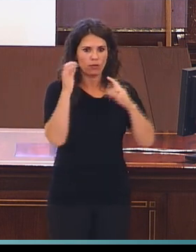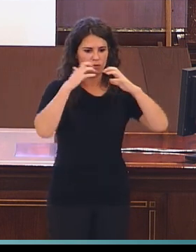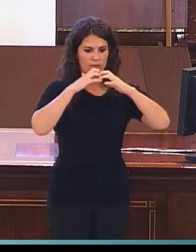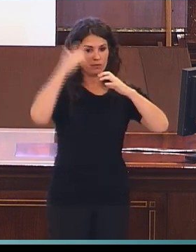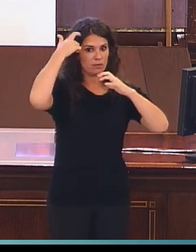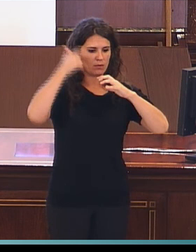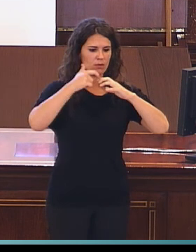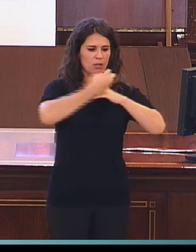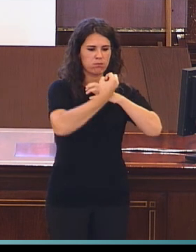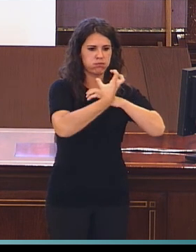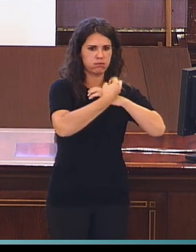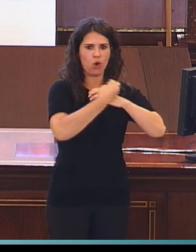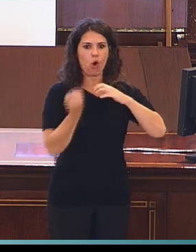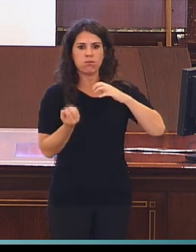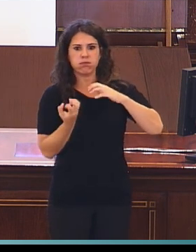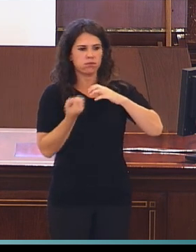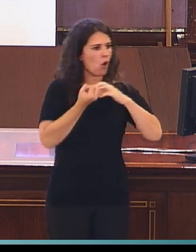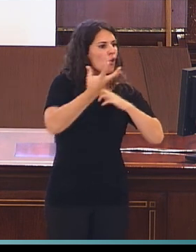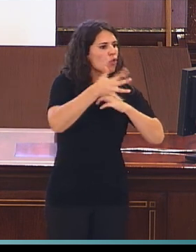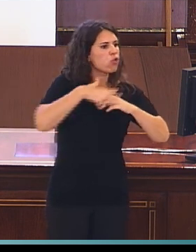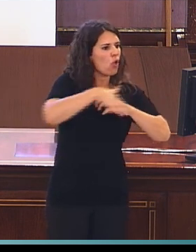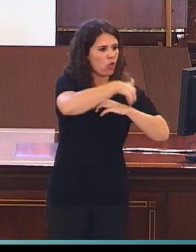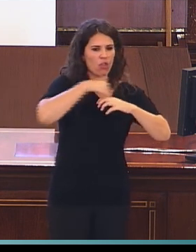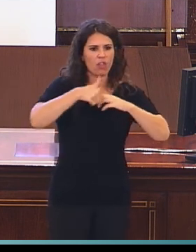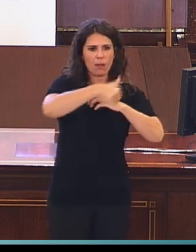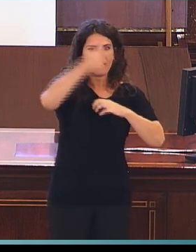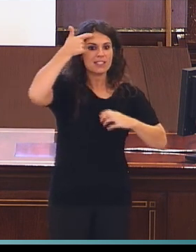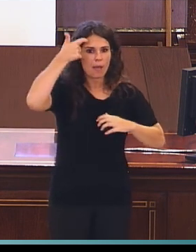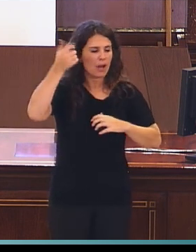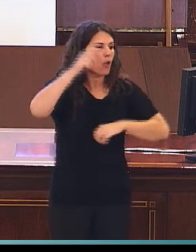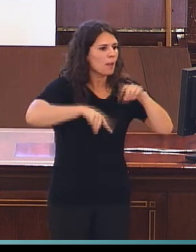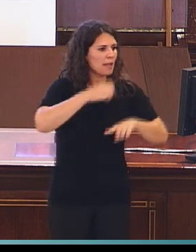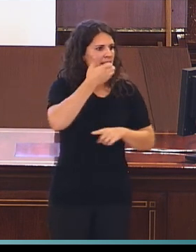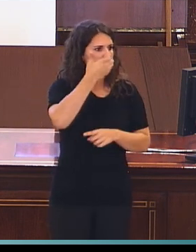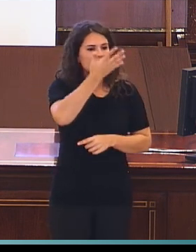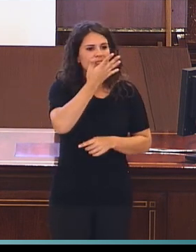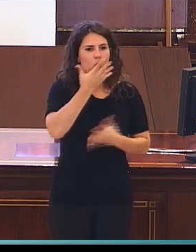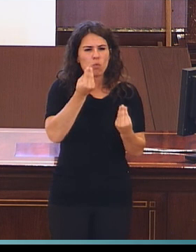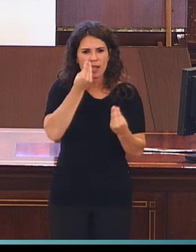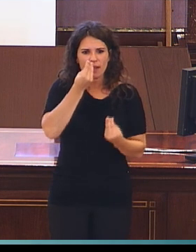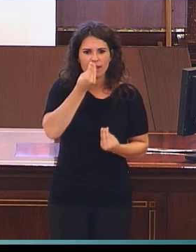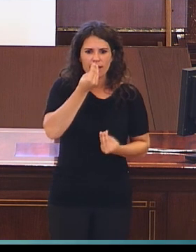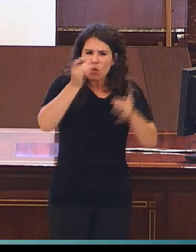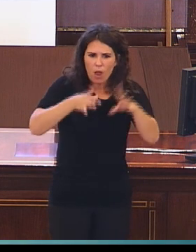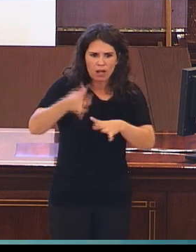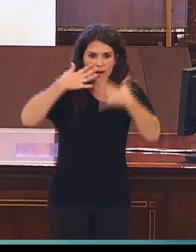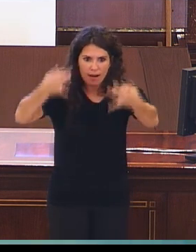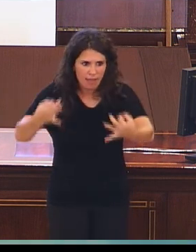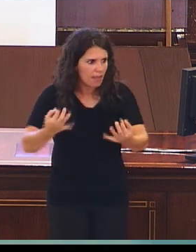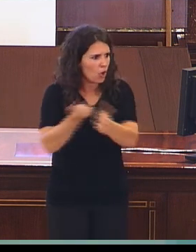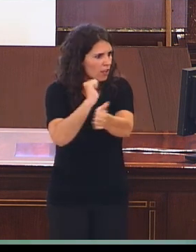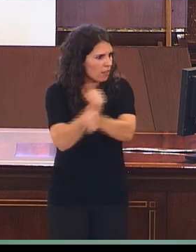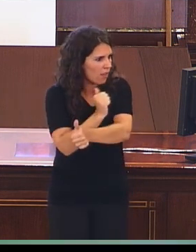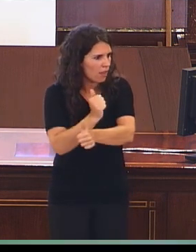procesa de forma diferente los signos en función de la iconicidad que tienen, o qué diferencias hay cuando se usan